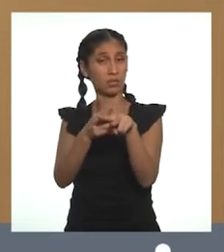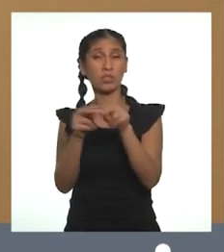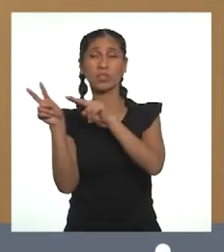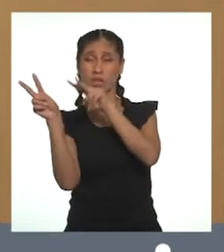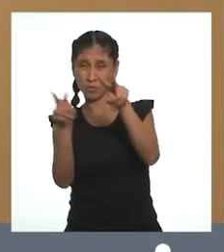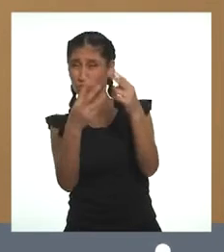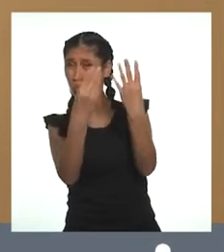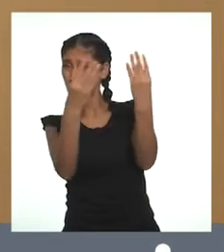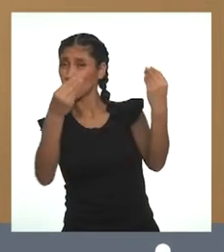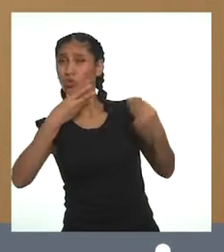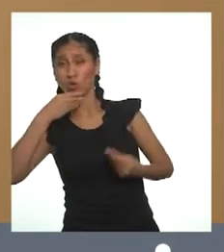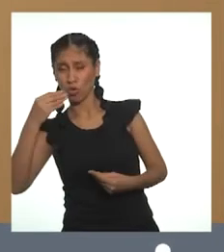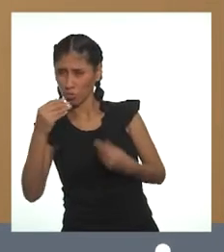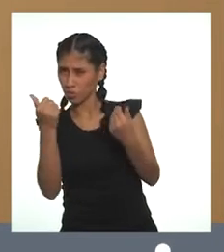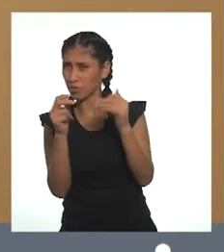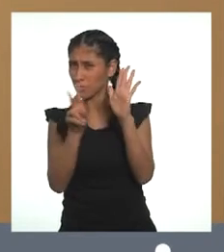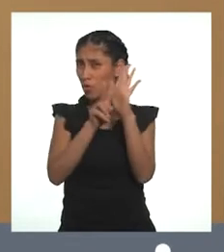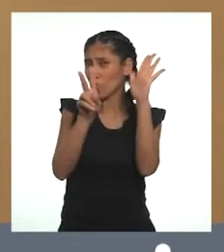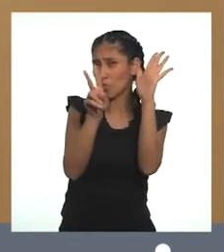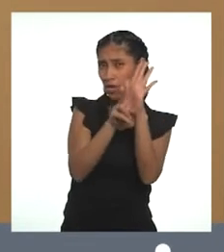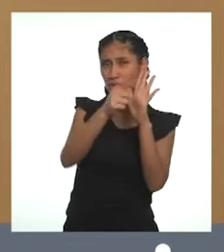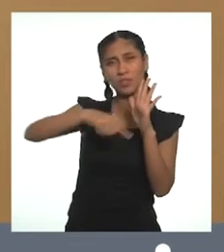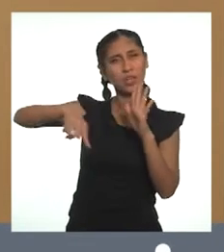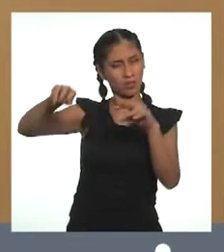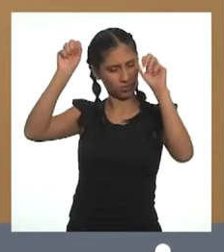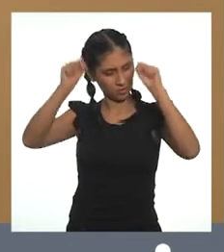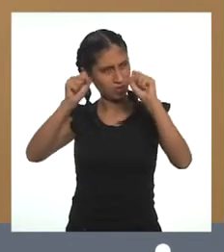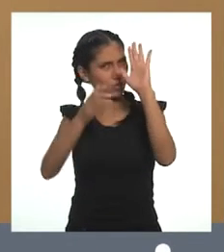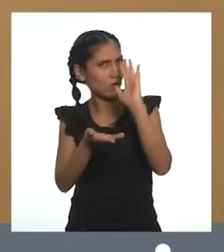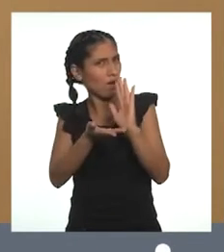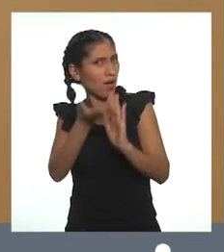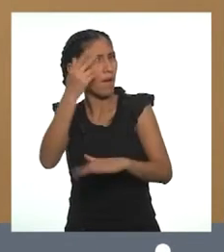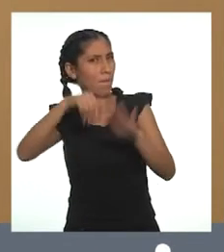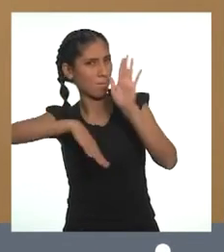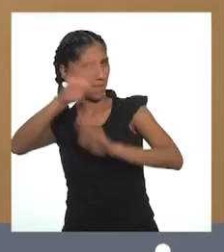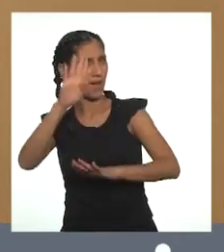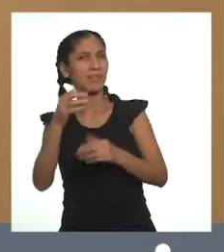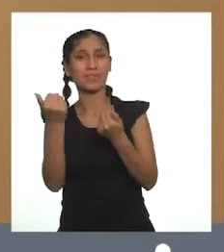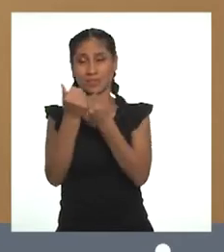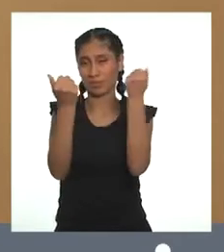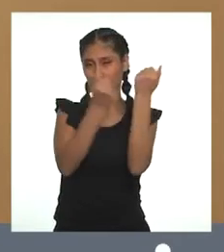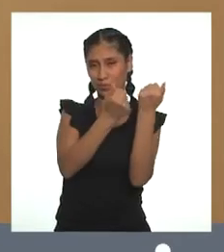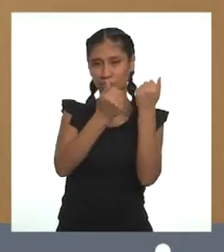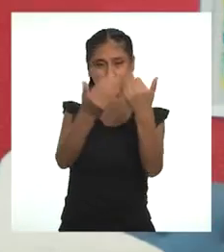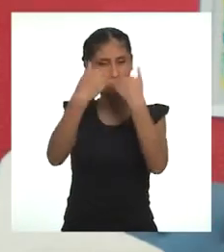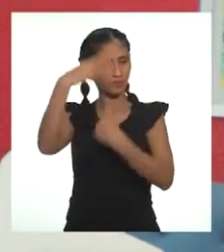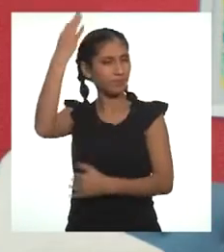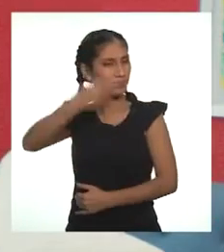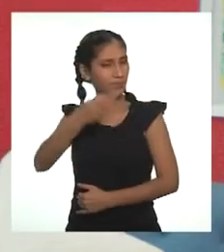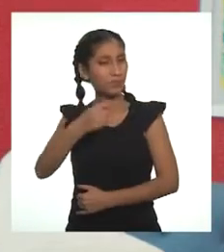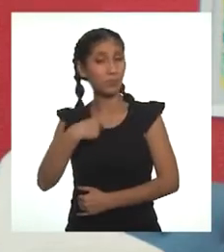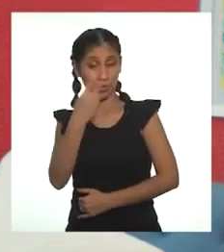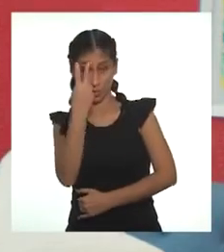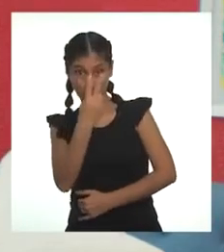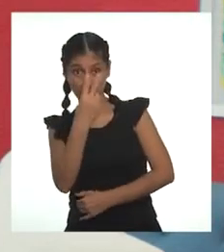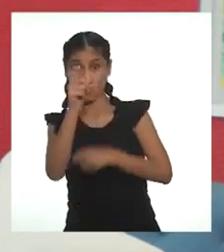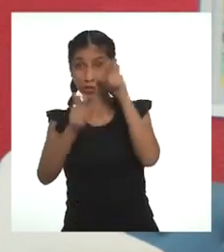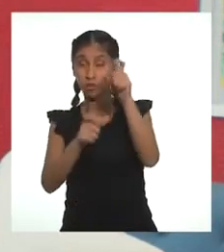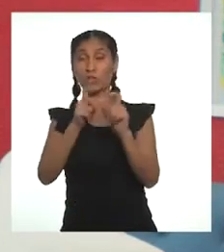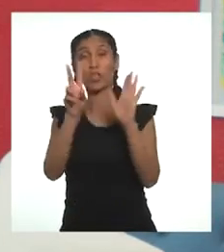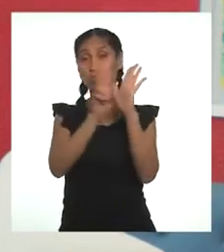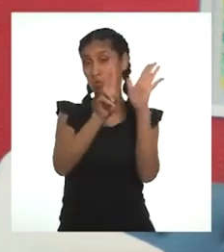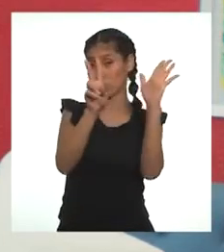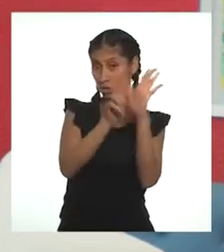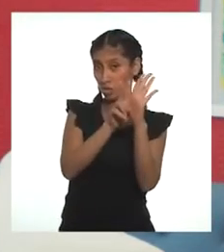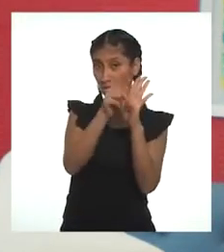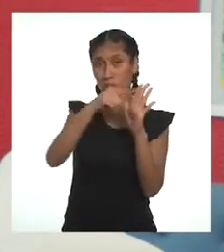Se ha visto muchos jóvenes voluntarios que cada vez son más en nuestro país. Es verdad, yo he visto